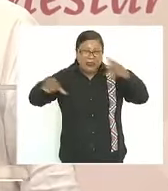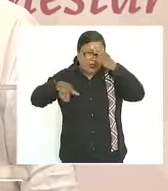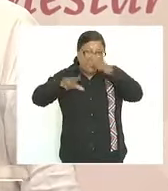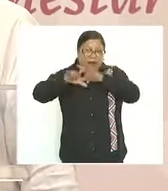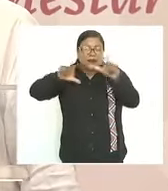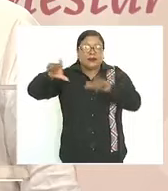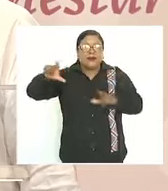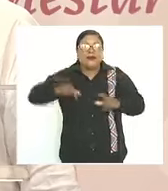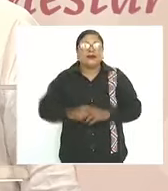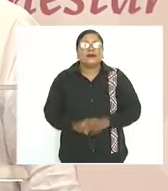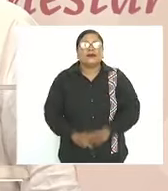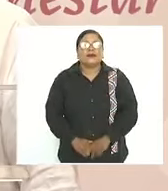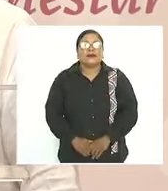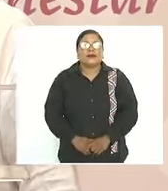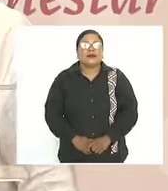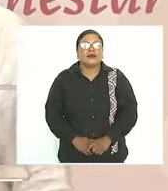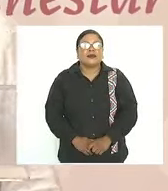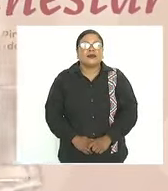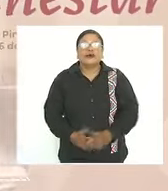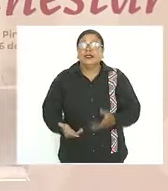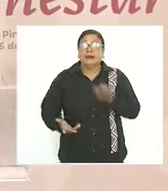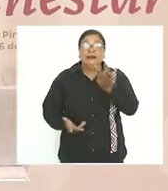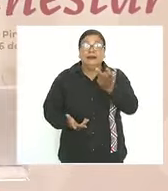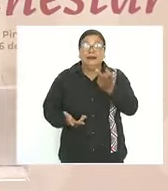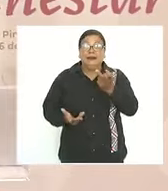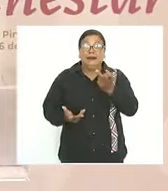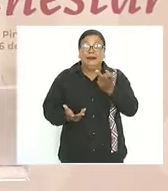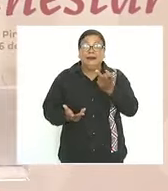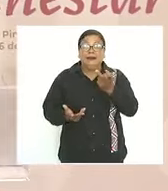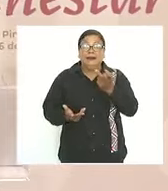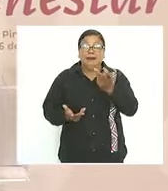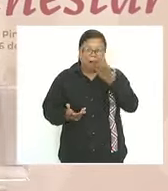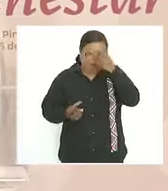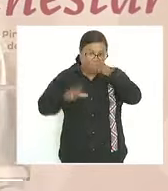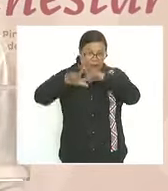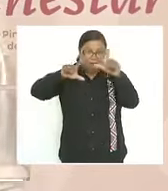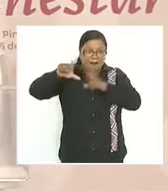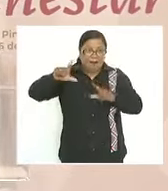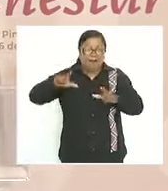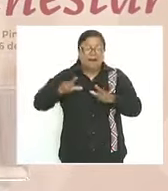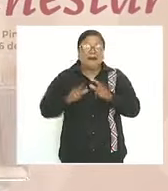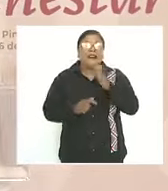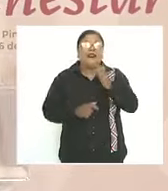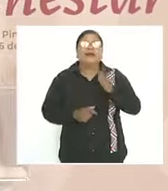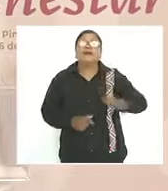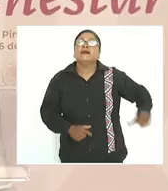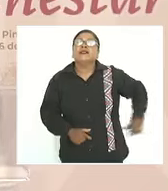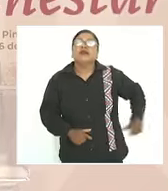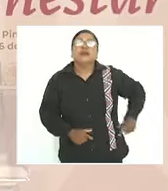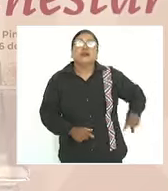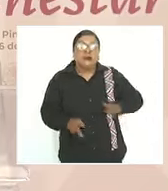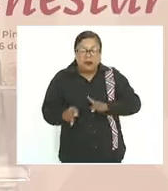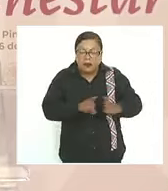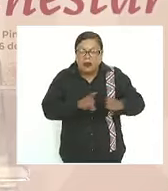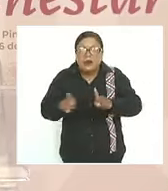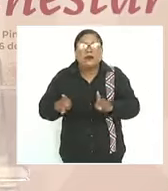porque la democracia significa el gobierno del pueblo